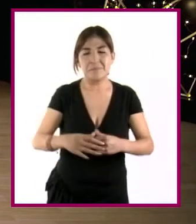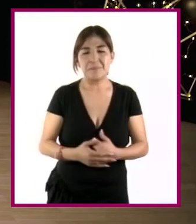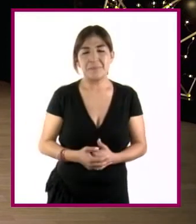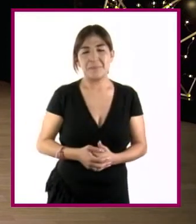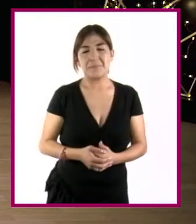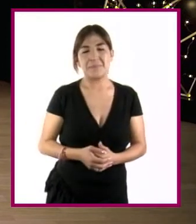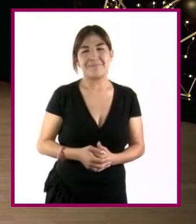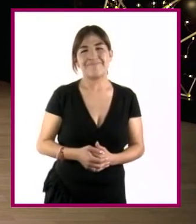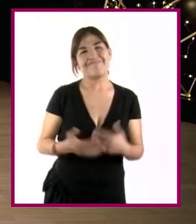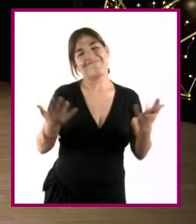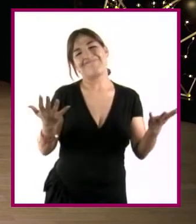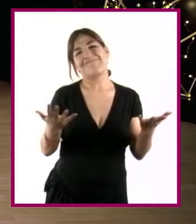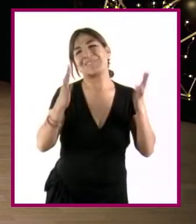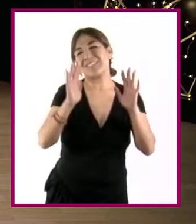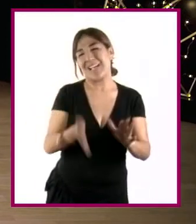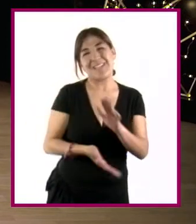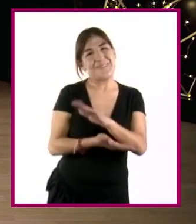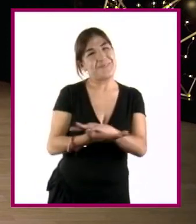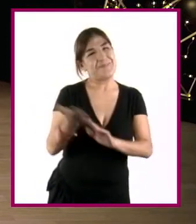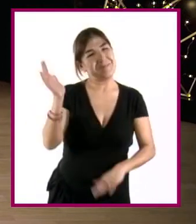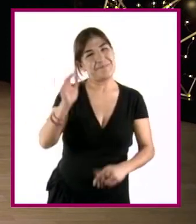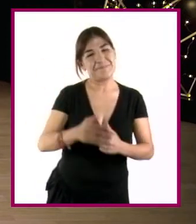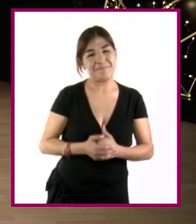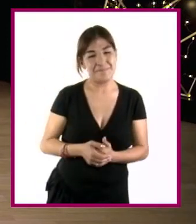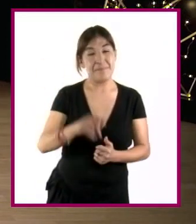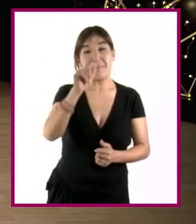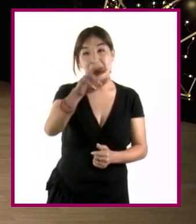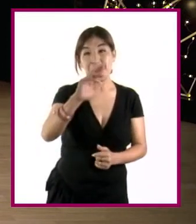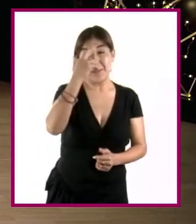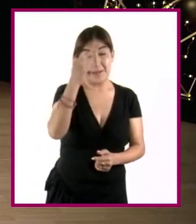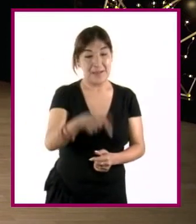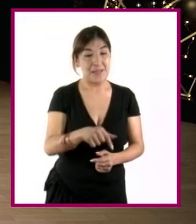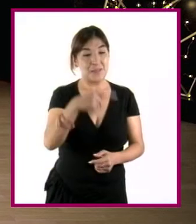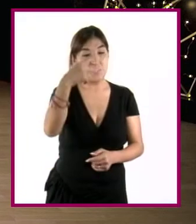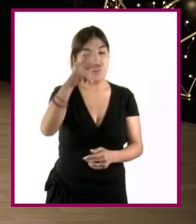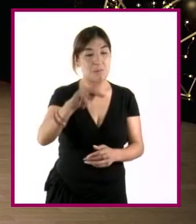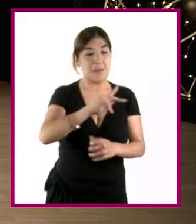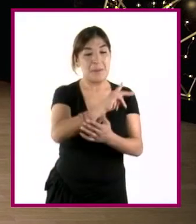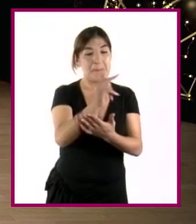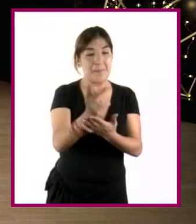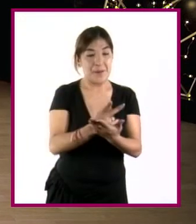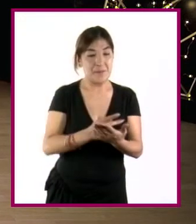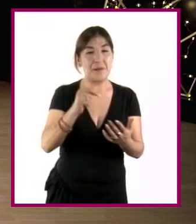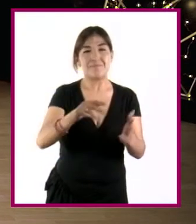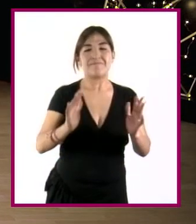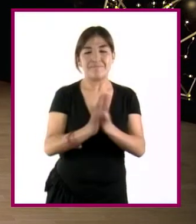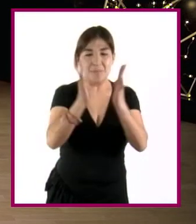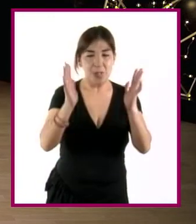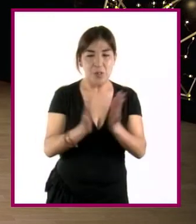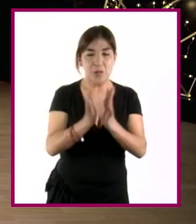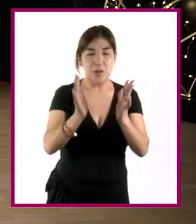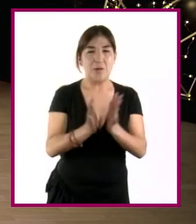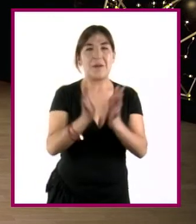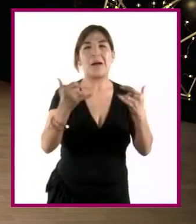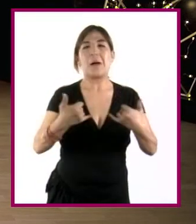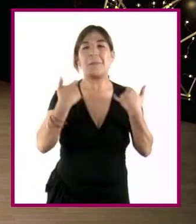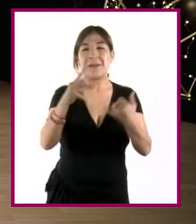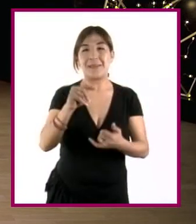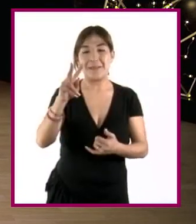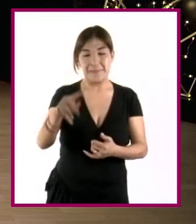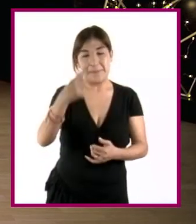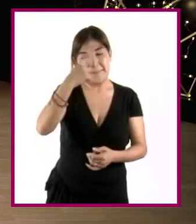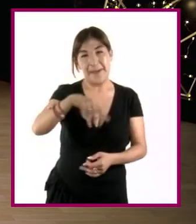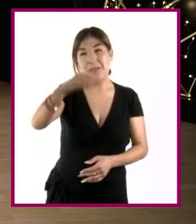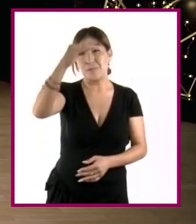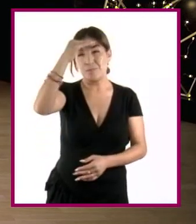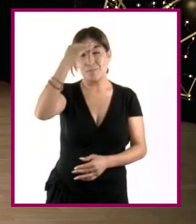Pues ya nos vamos. Recuerda que este es tu programa, participa con Jóvenes en TV, un espacio de reflexión y construcción